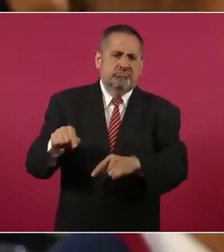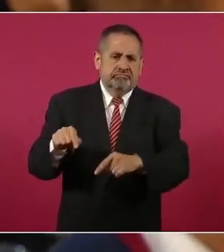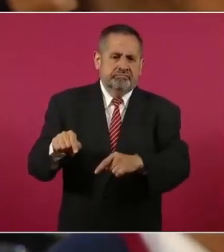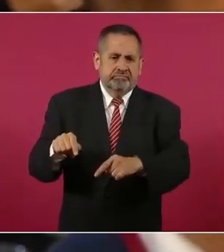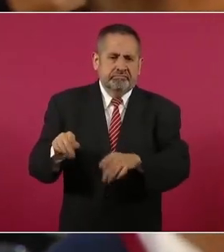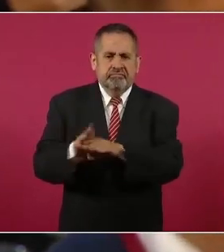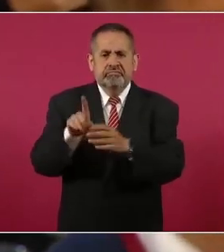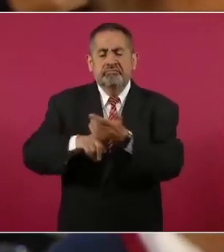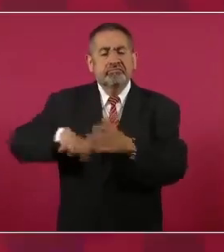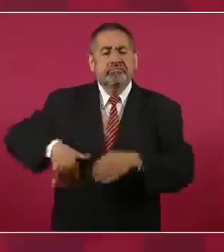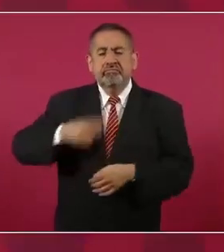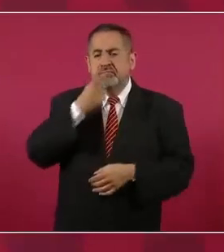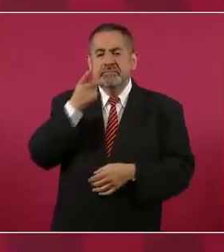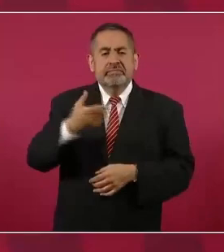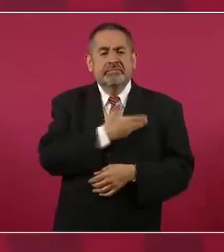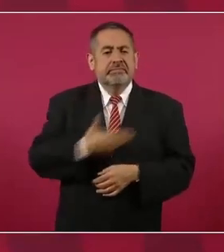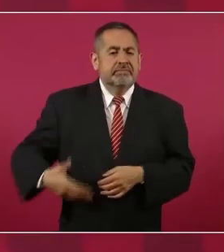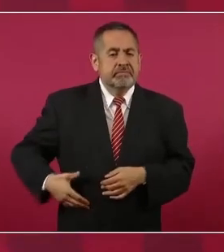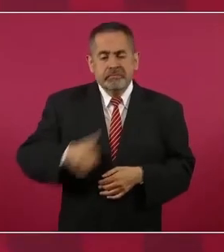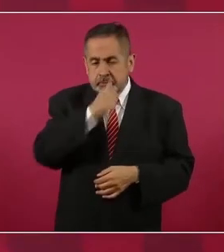como decía el presidente Juárez,